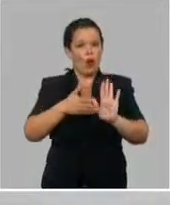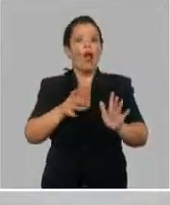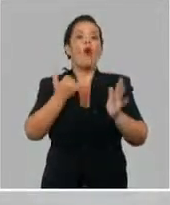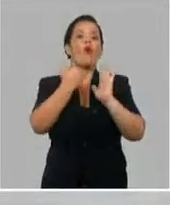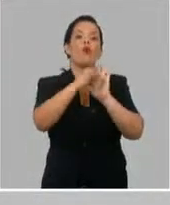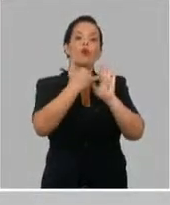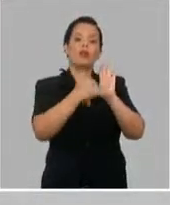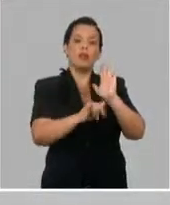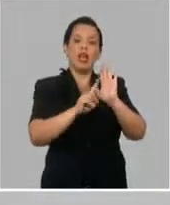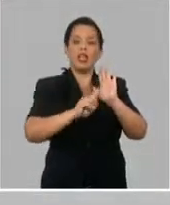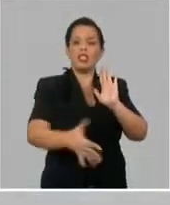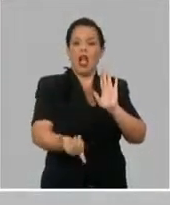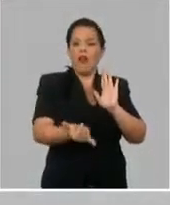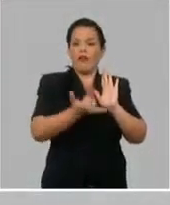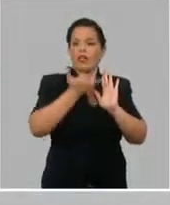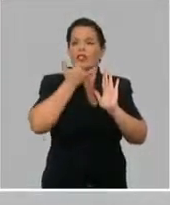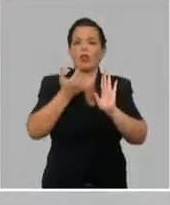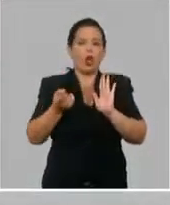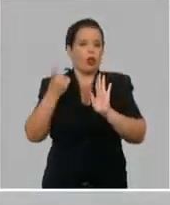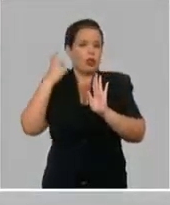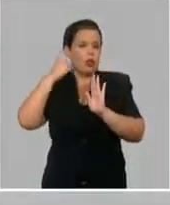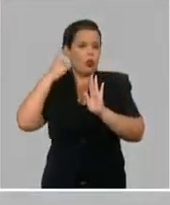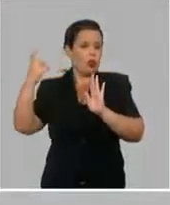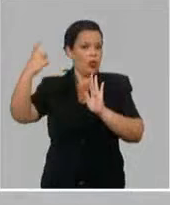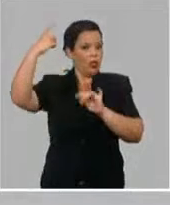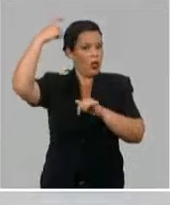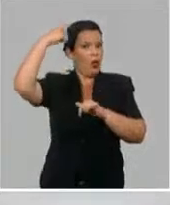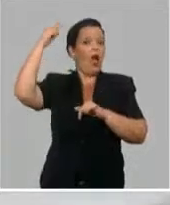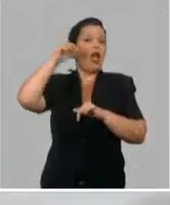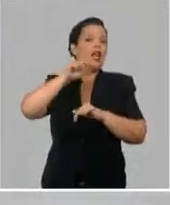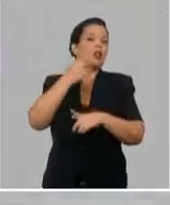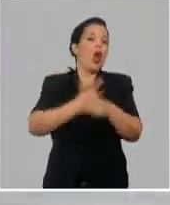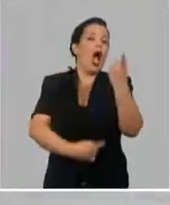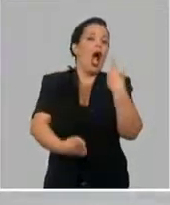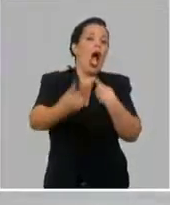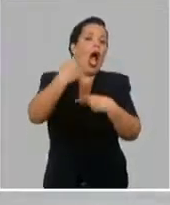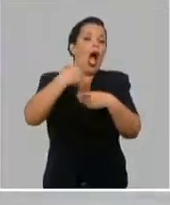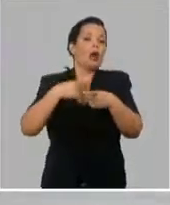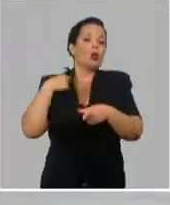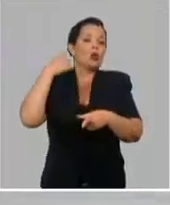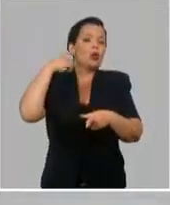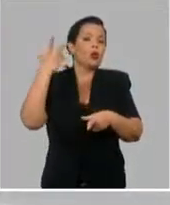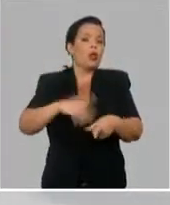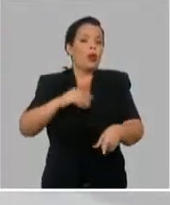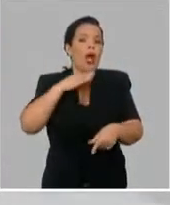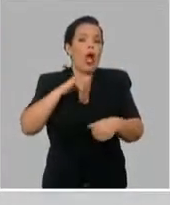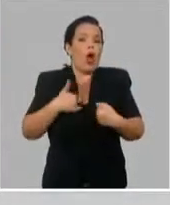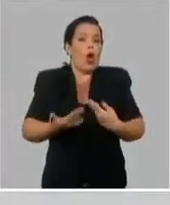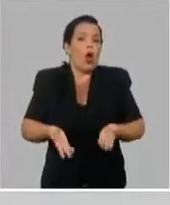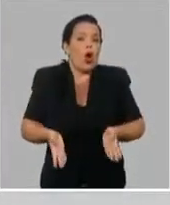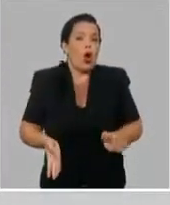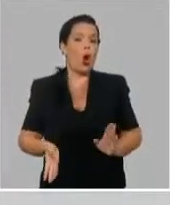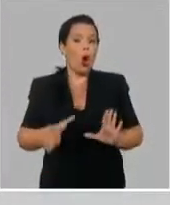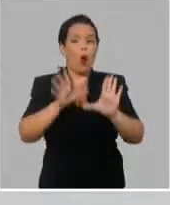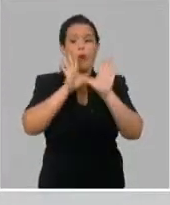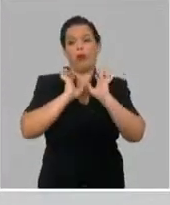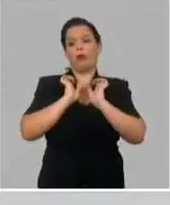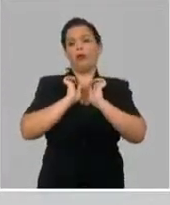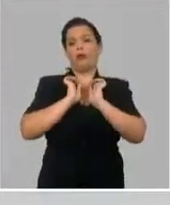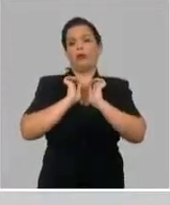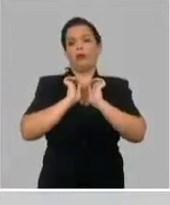vestibular o cerebral era un arma misteriosa que se habló de que podía ser sónica, infrasónica,